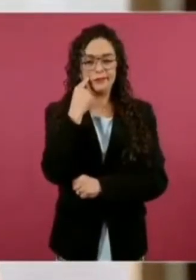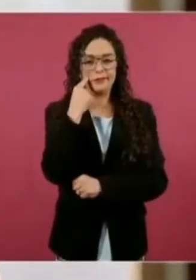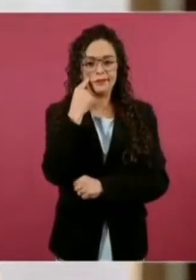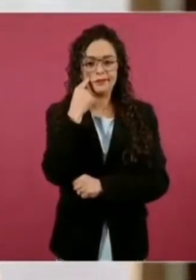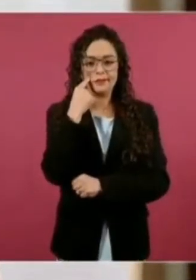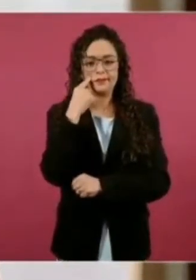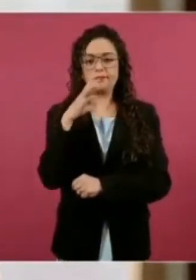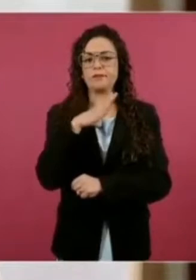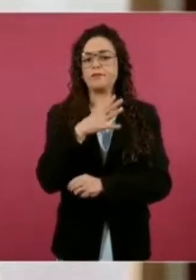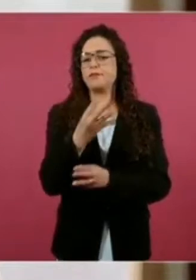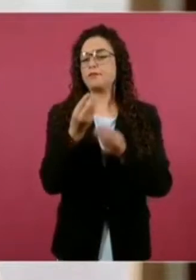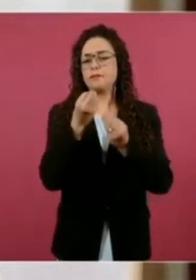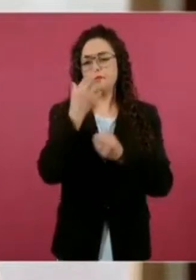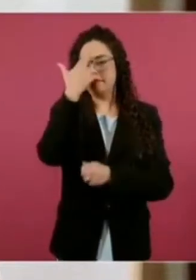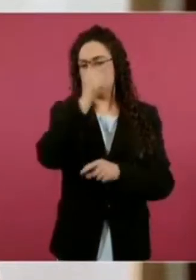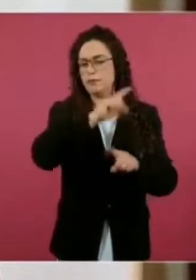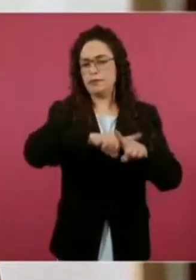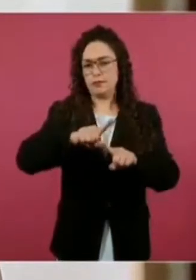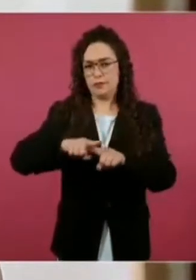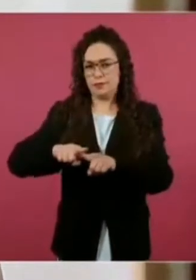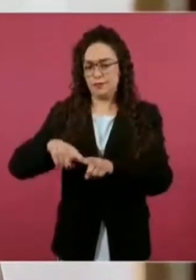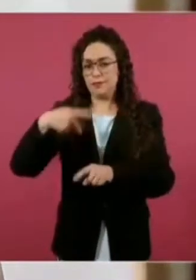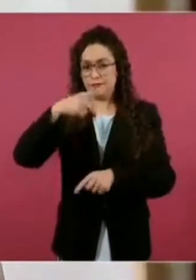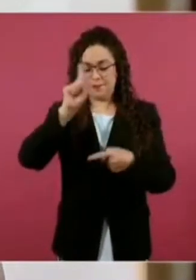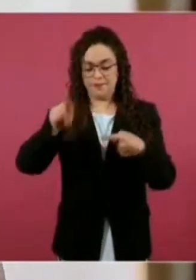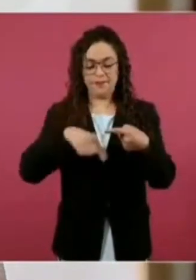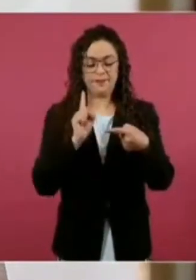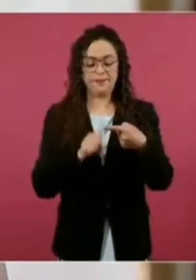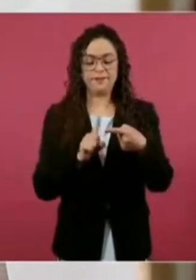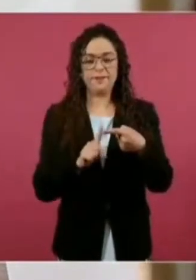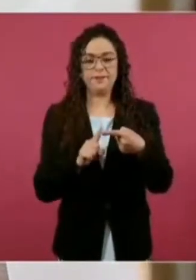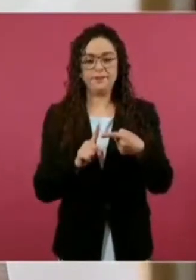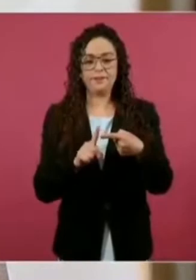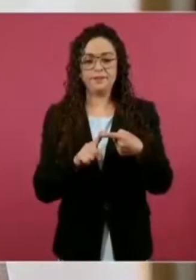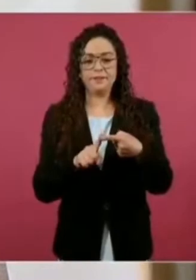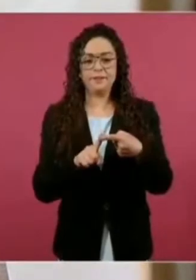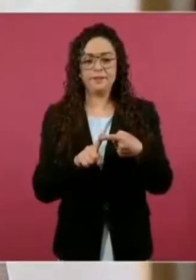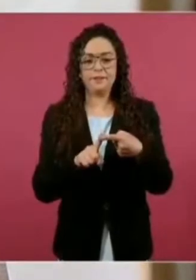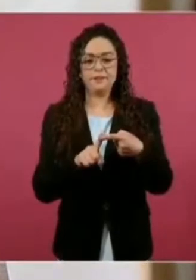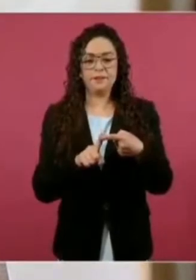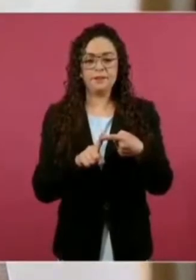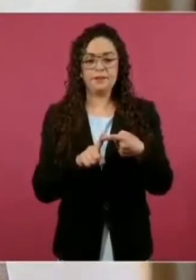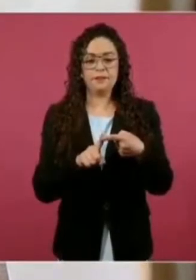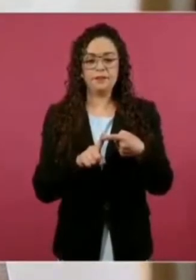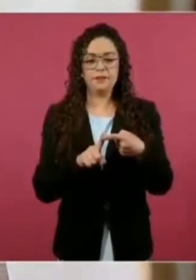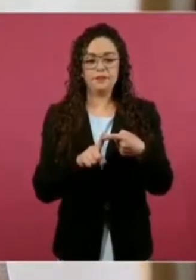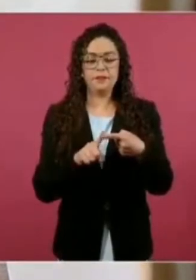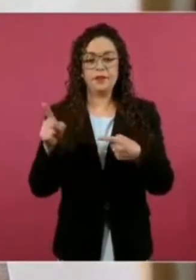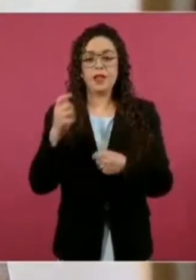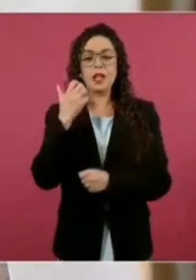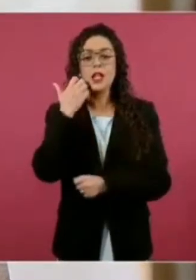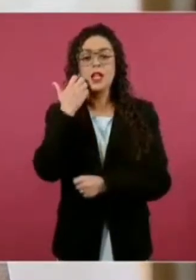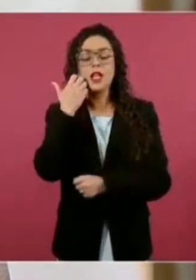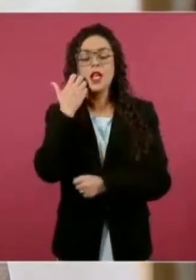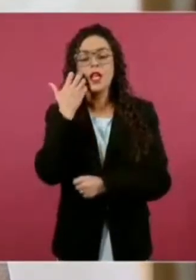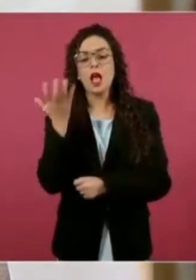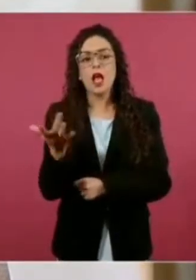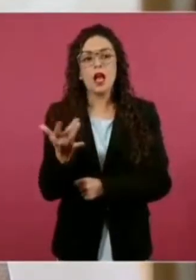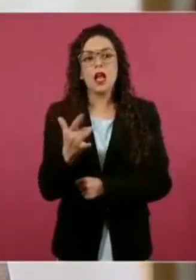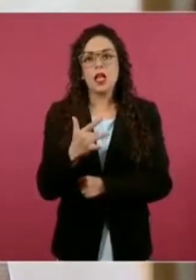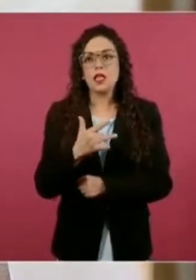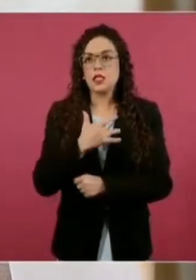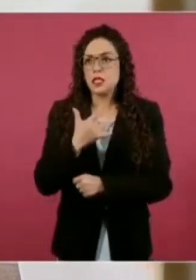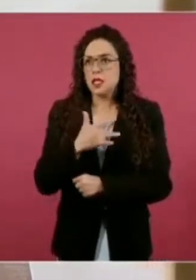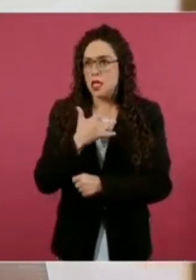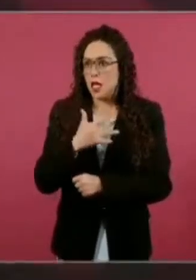querían estar convencidos de que lo